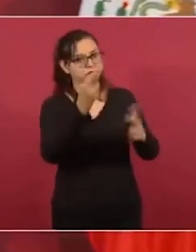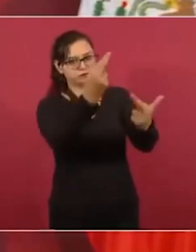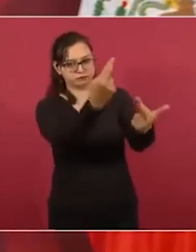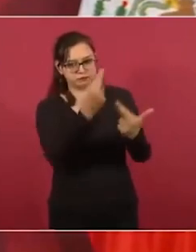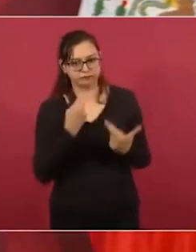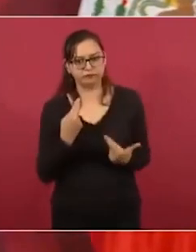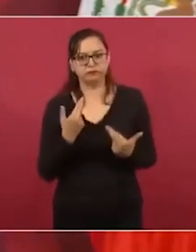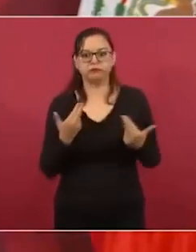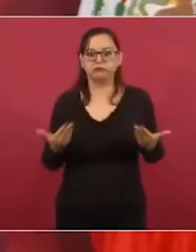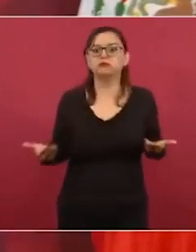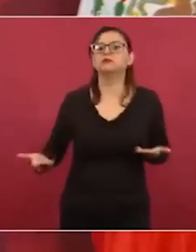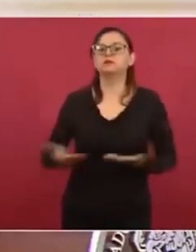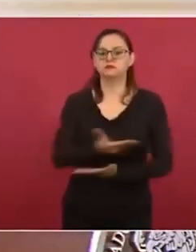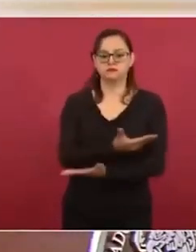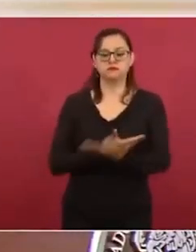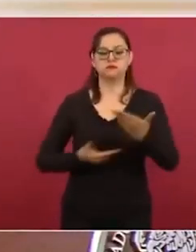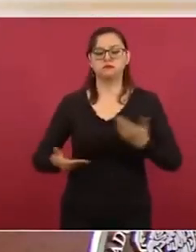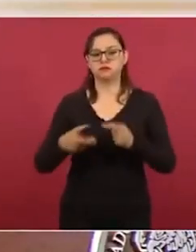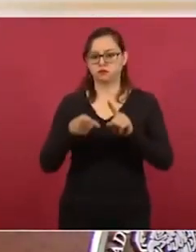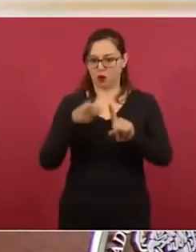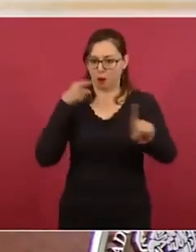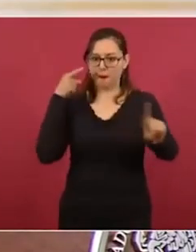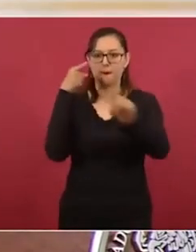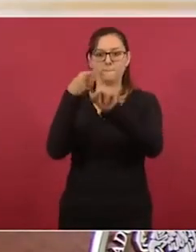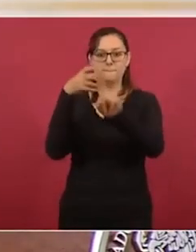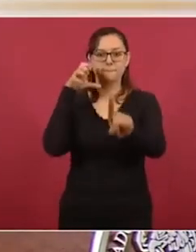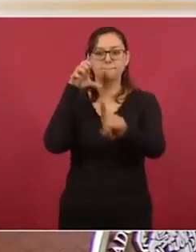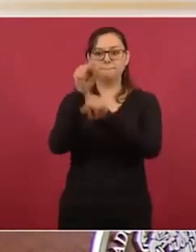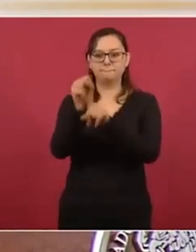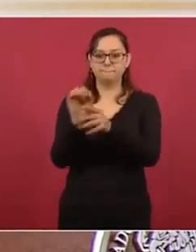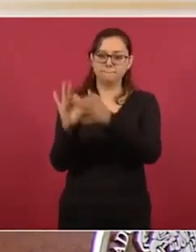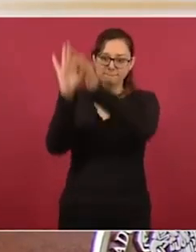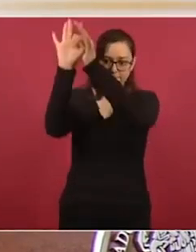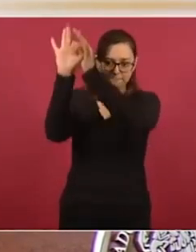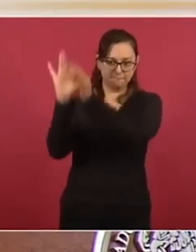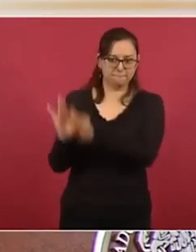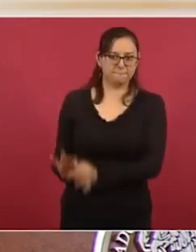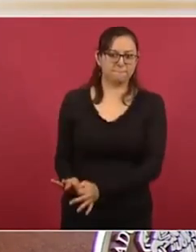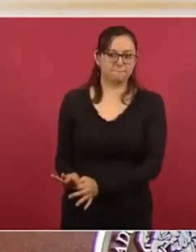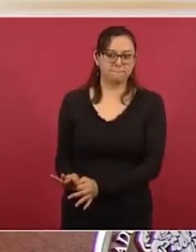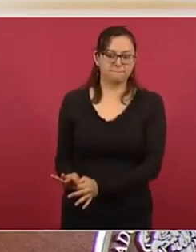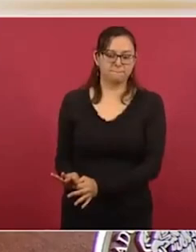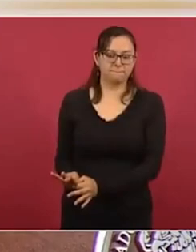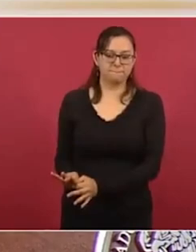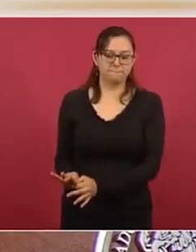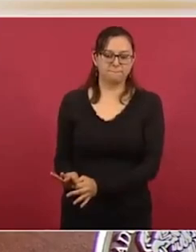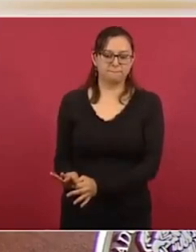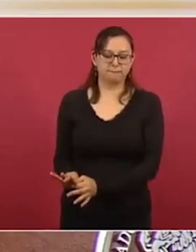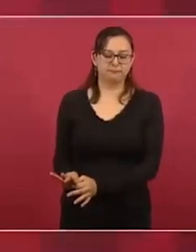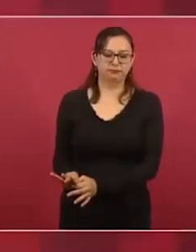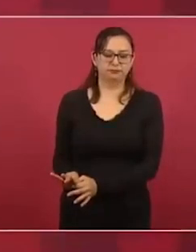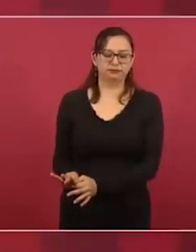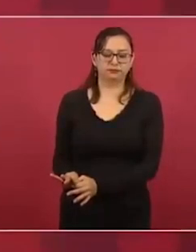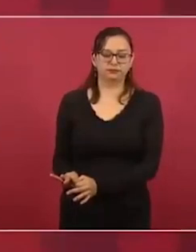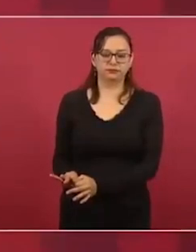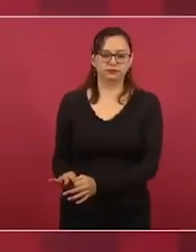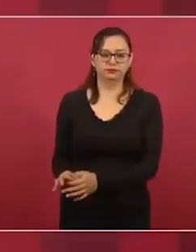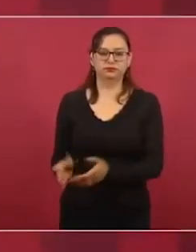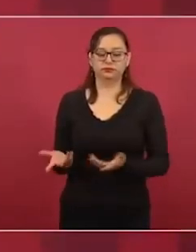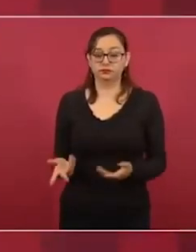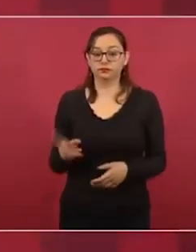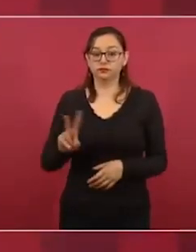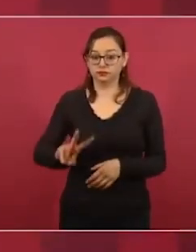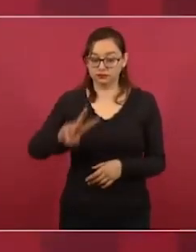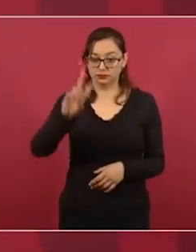y vamos a buscar la unidad, nos importa mucho